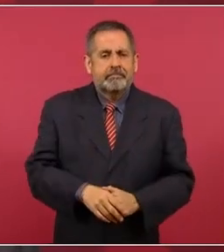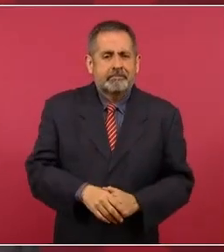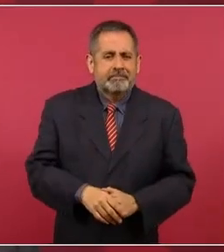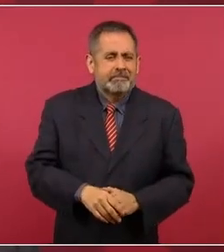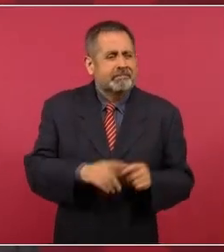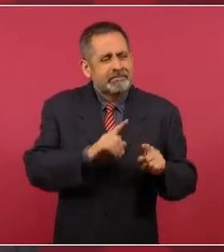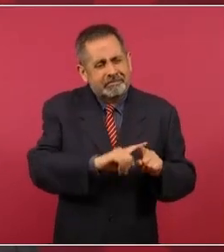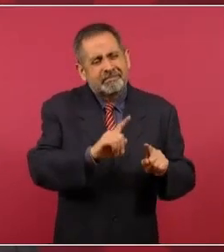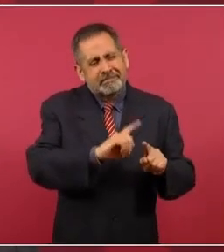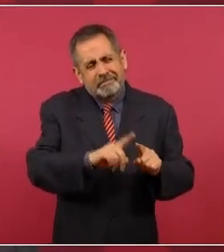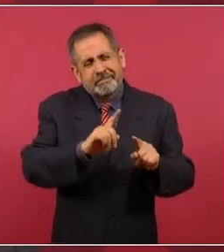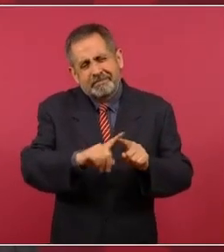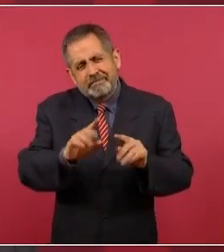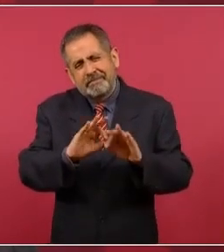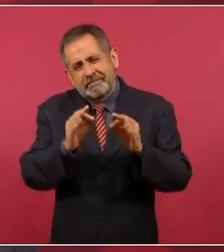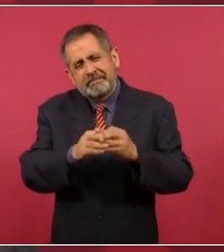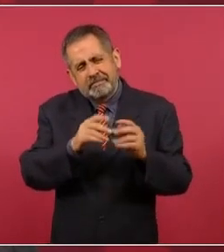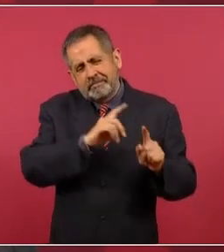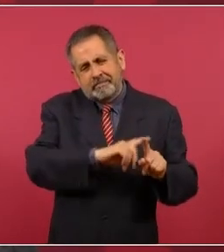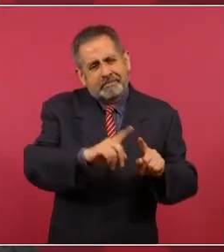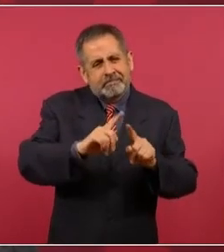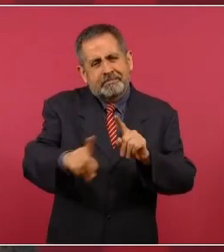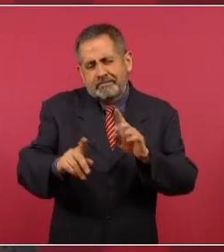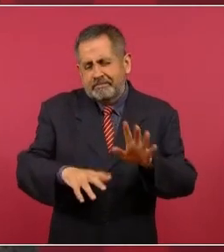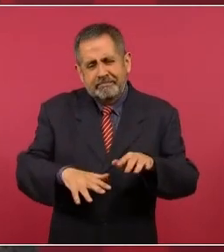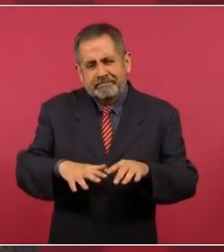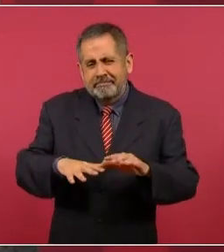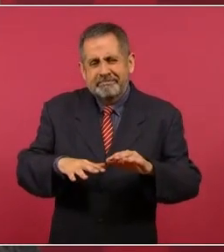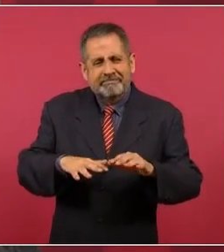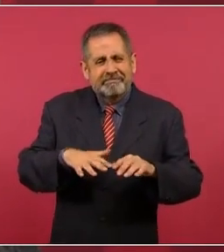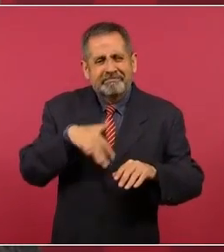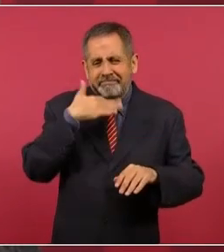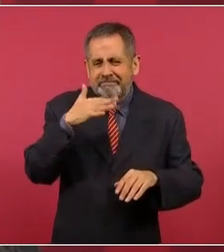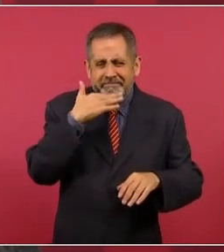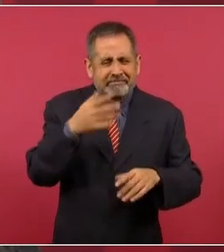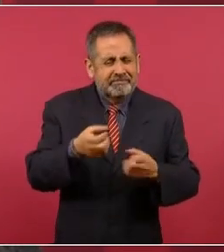de distintas formas, de distintas maneras.